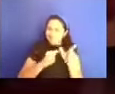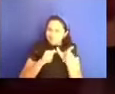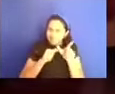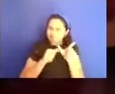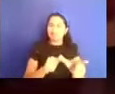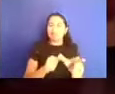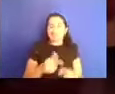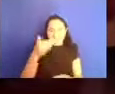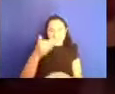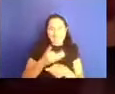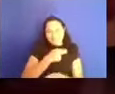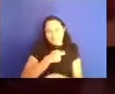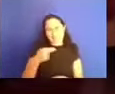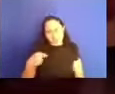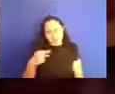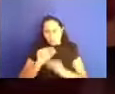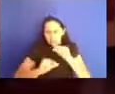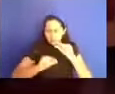estamos haciendo.